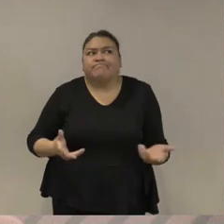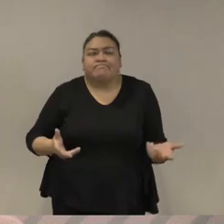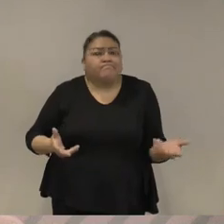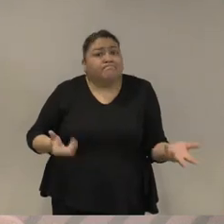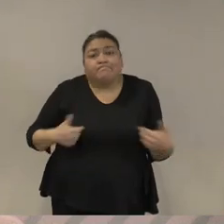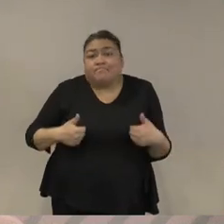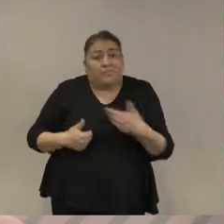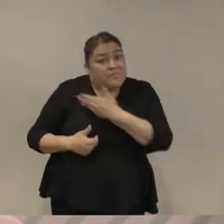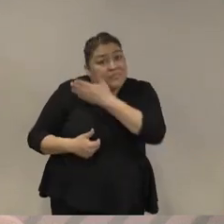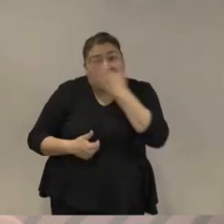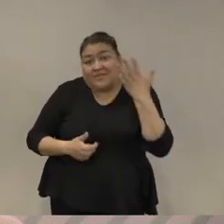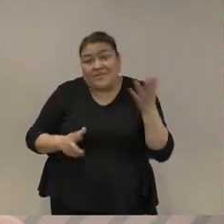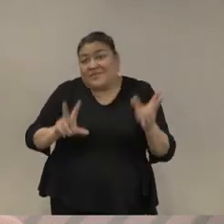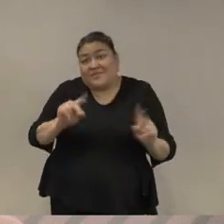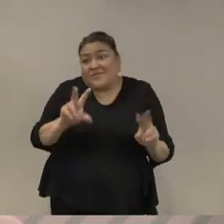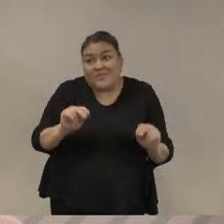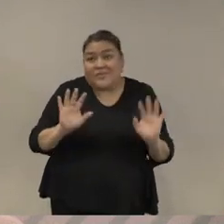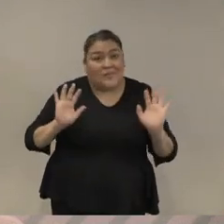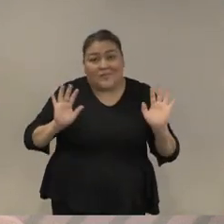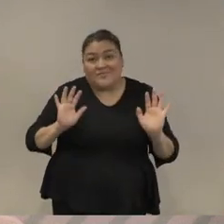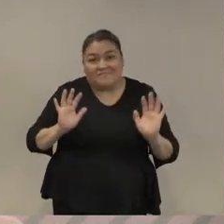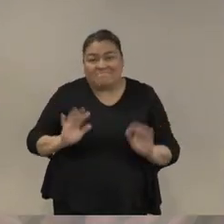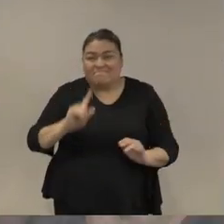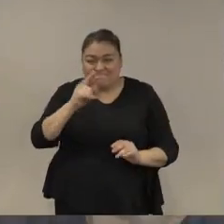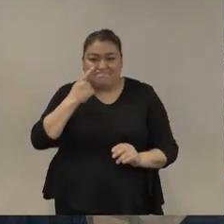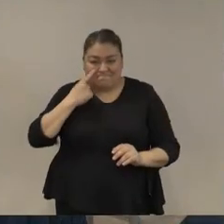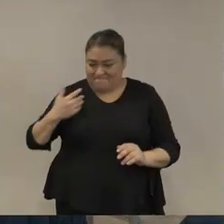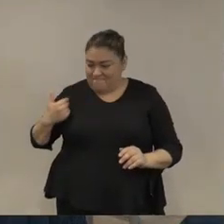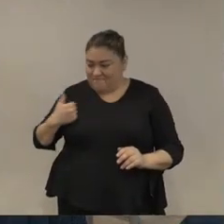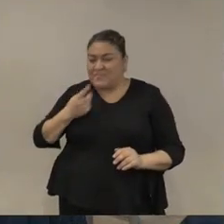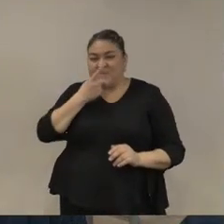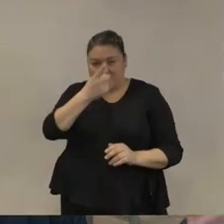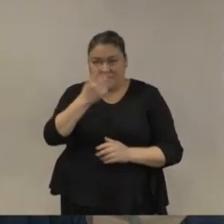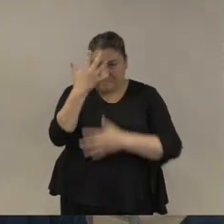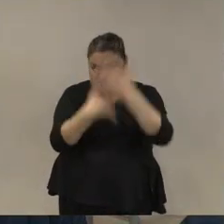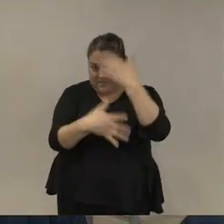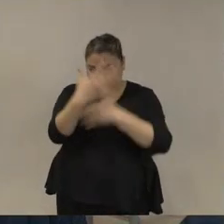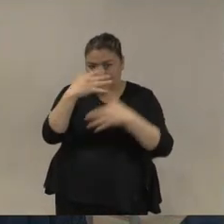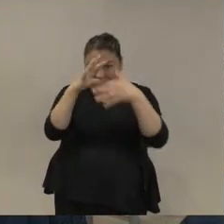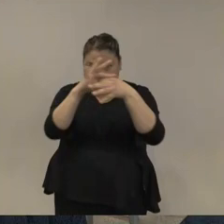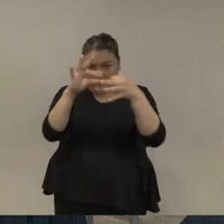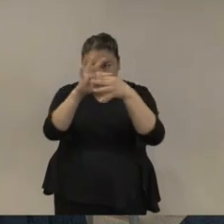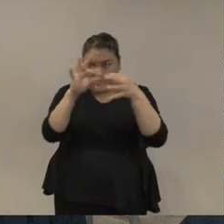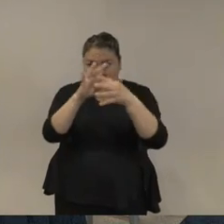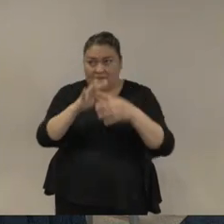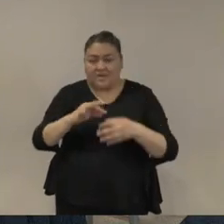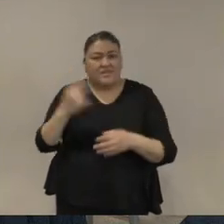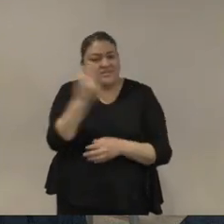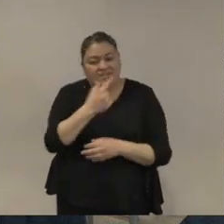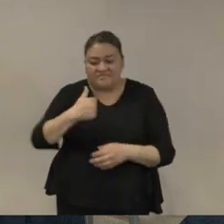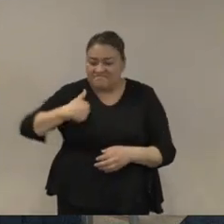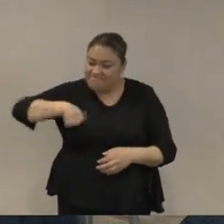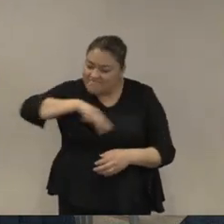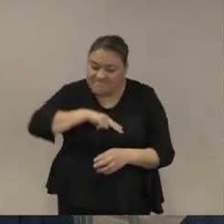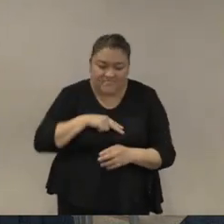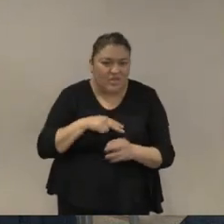confirmando o reafirmando lo que dije antes necesitamos reconstruir nuestra narrativa